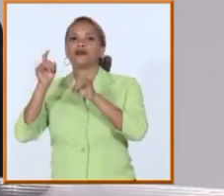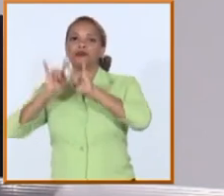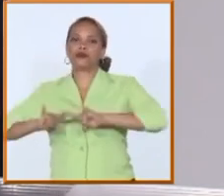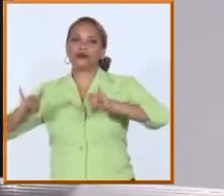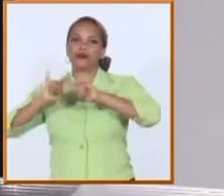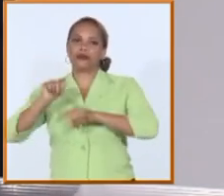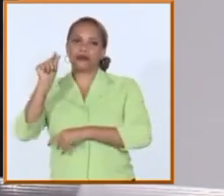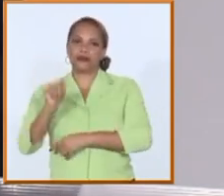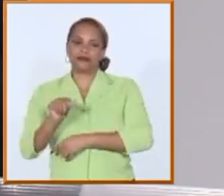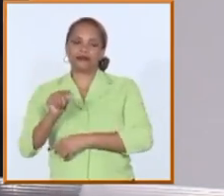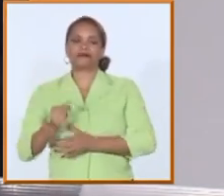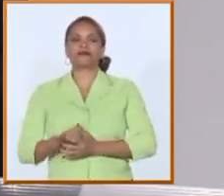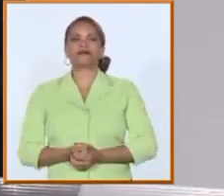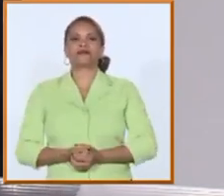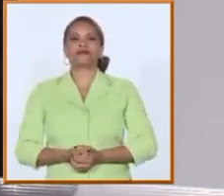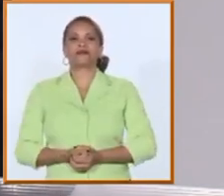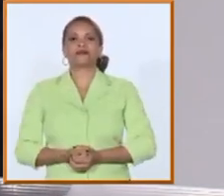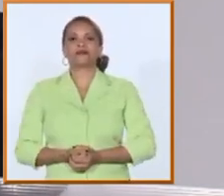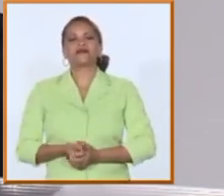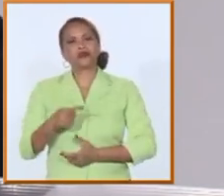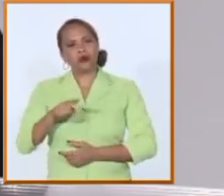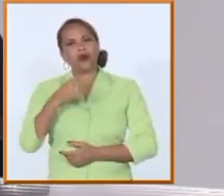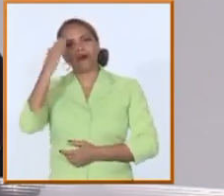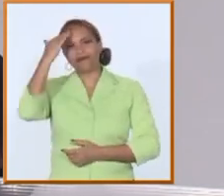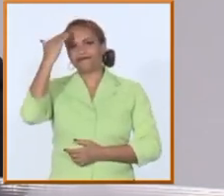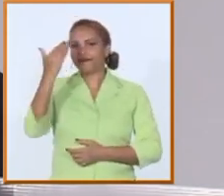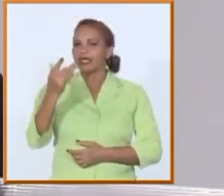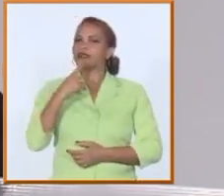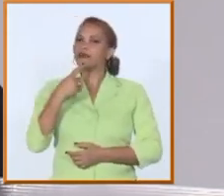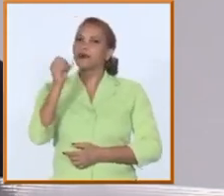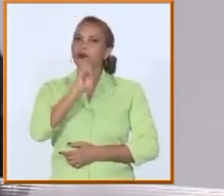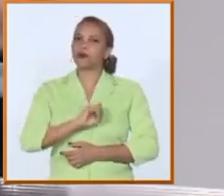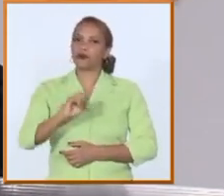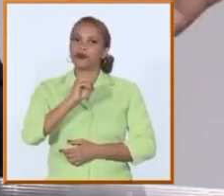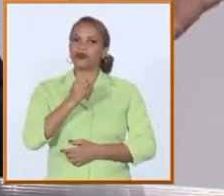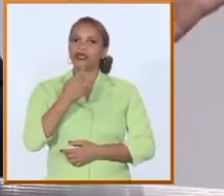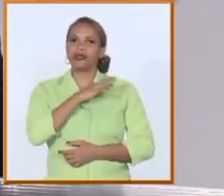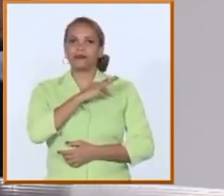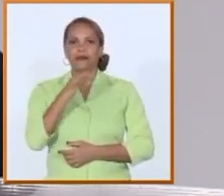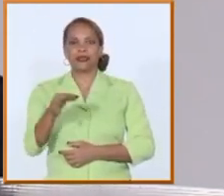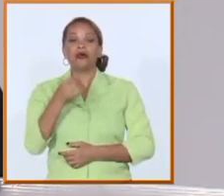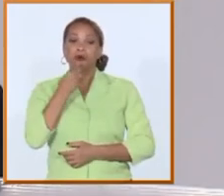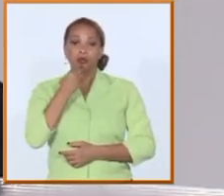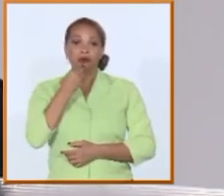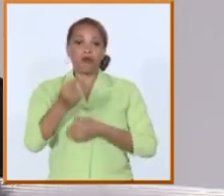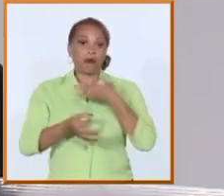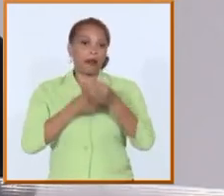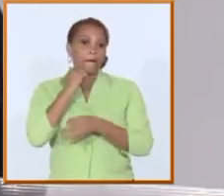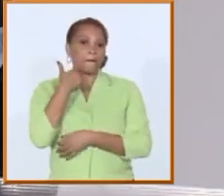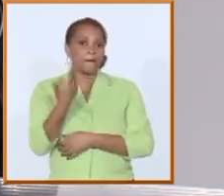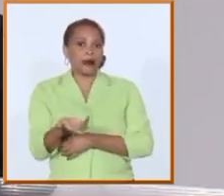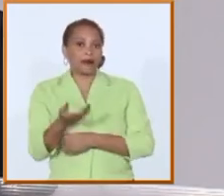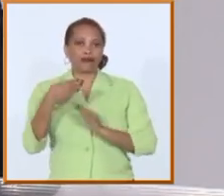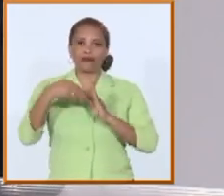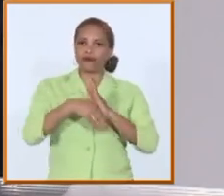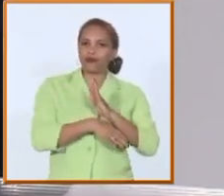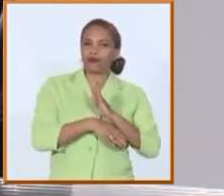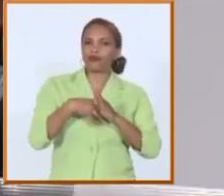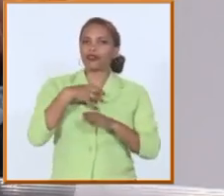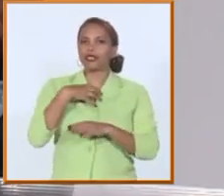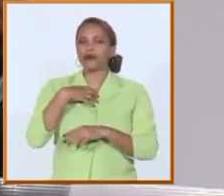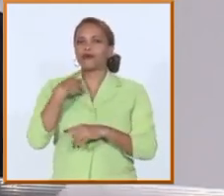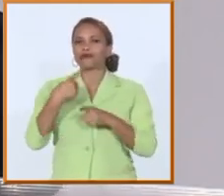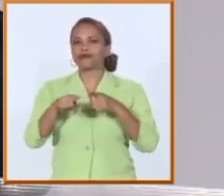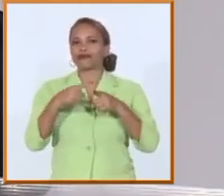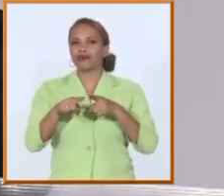y sin duda yo te vuelvo a agradecer por esta oportunidad pudiéramos estar conversando mucho más sobre todo tenemos muchas expectativas por los